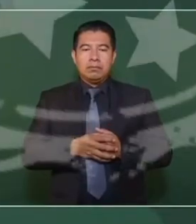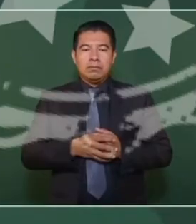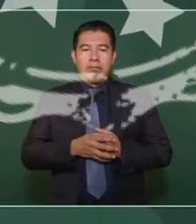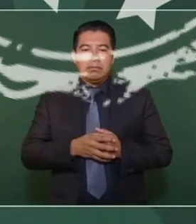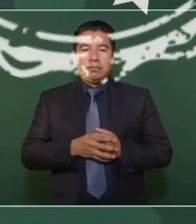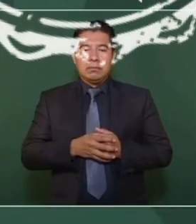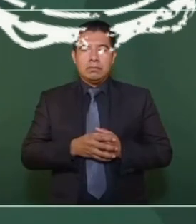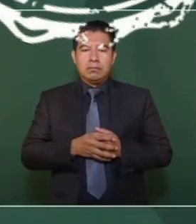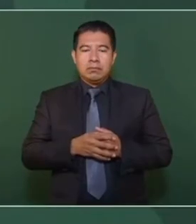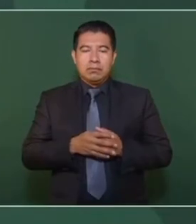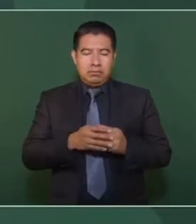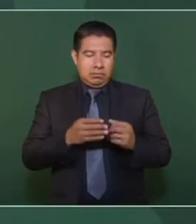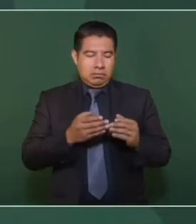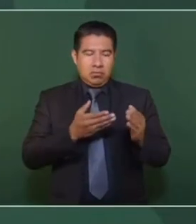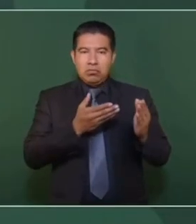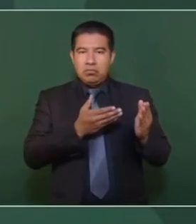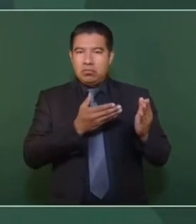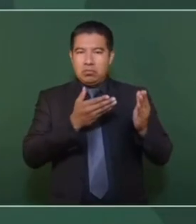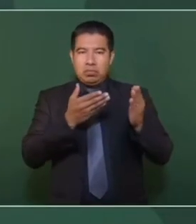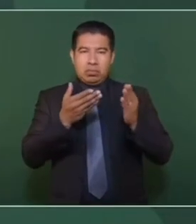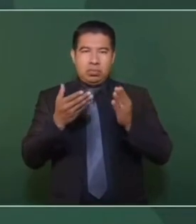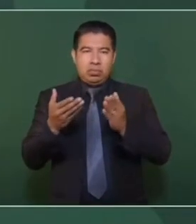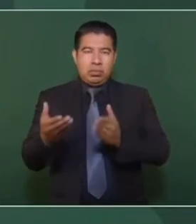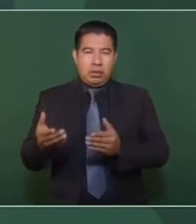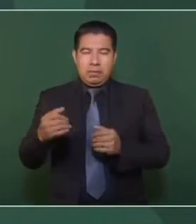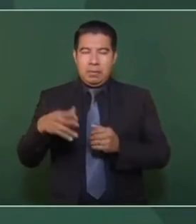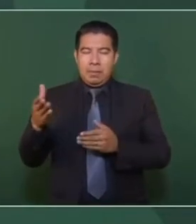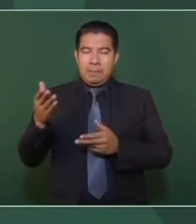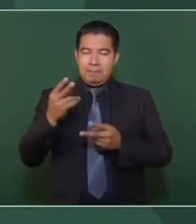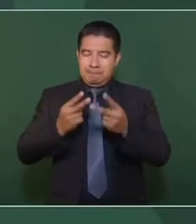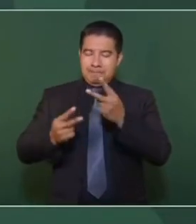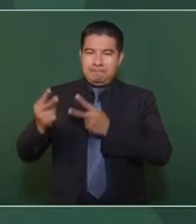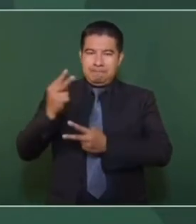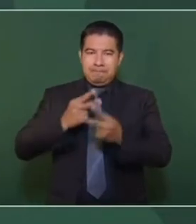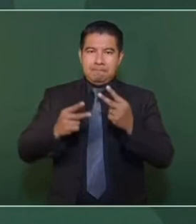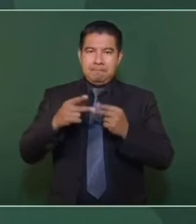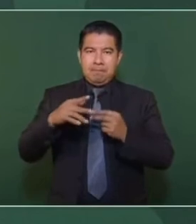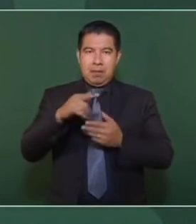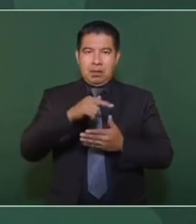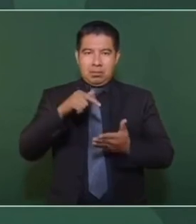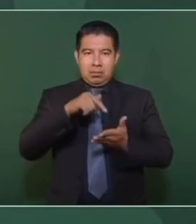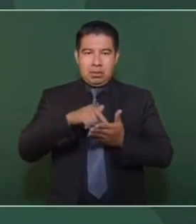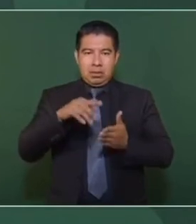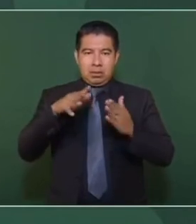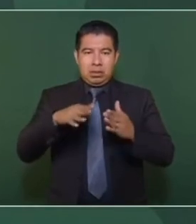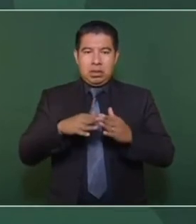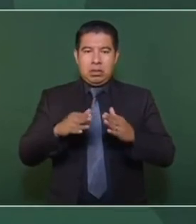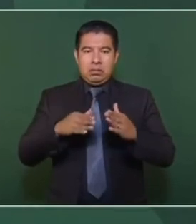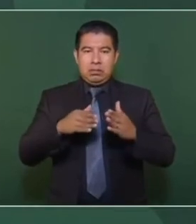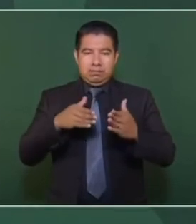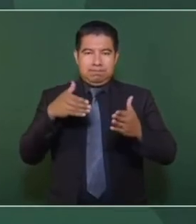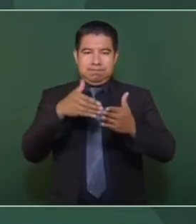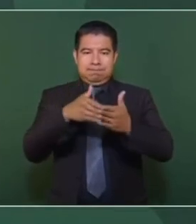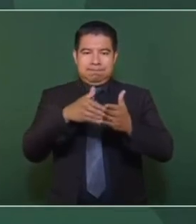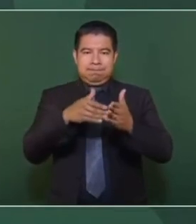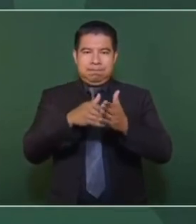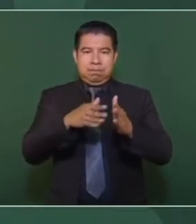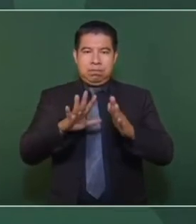Antes de arribar el ciudadano presidente, bloquearon la entrada